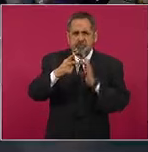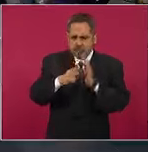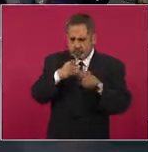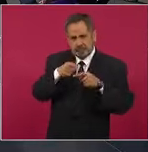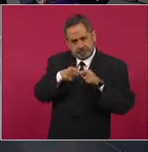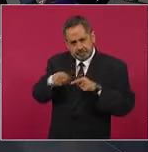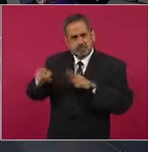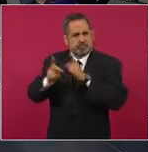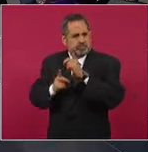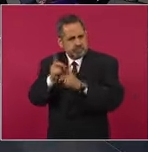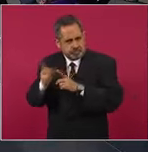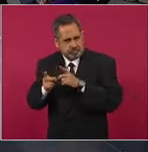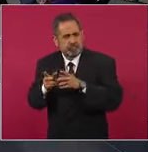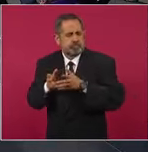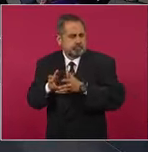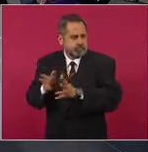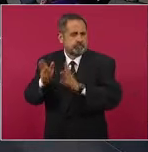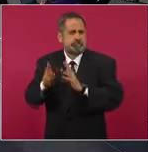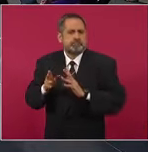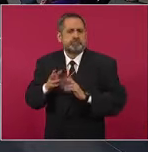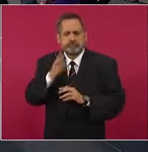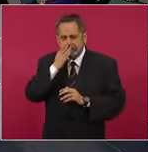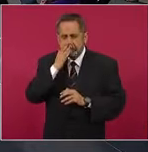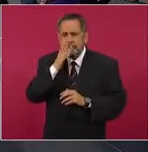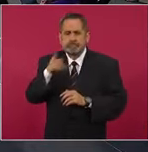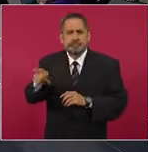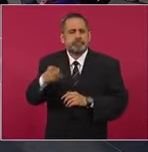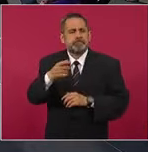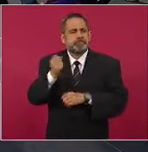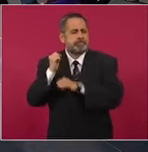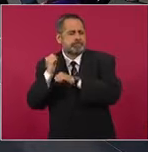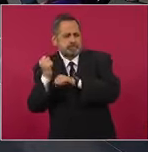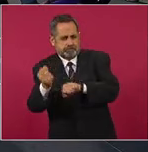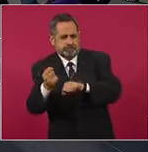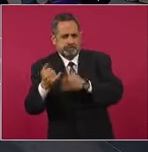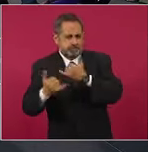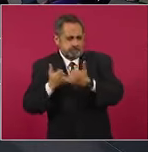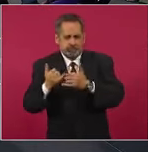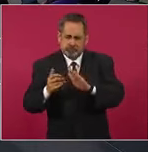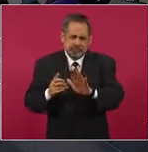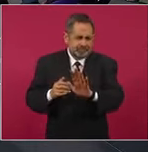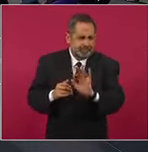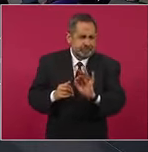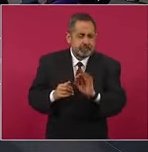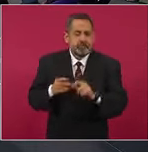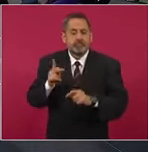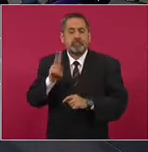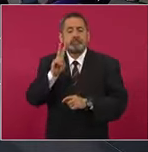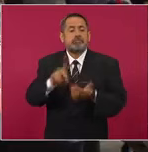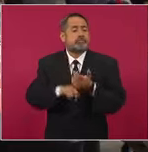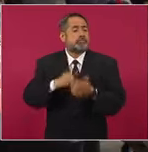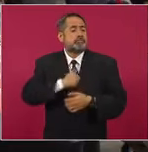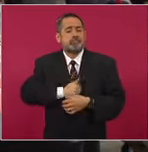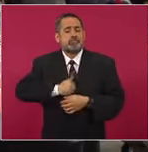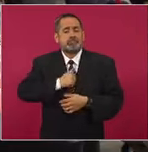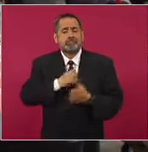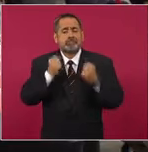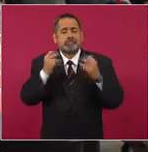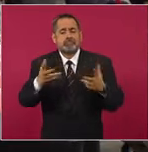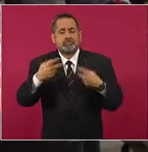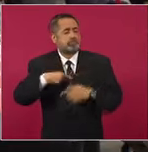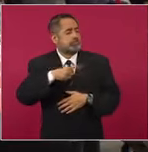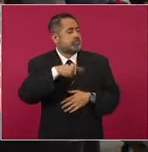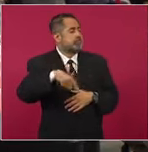deportiva, está yendo al campo de béisbol, pero desgraciadamente muchos atletas mexicanos